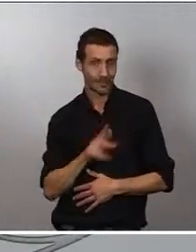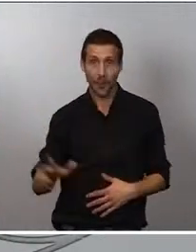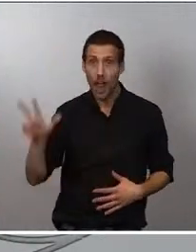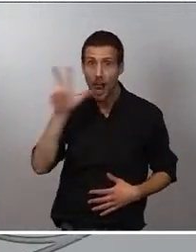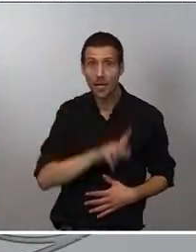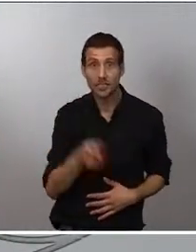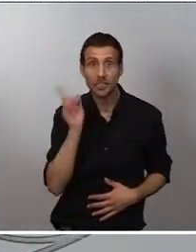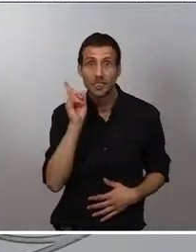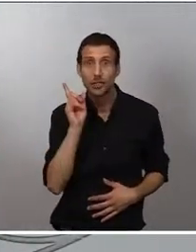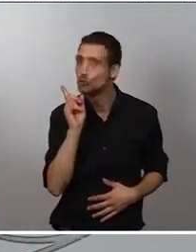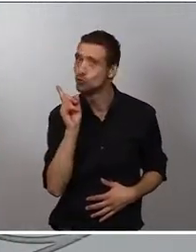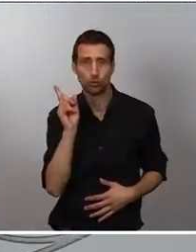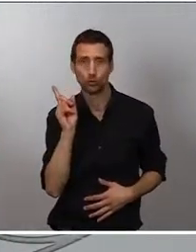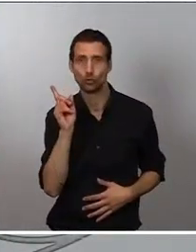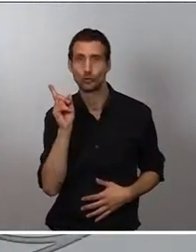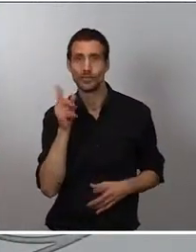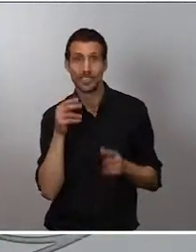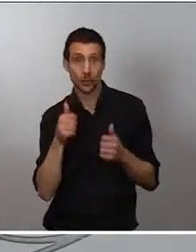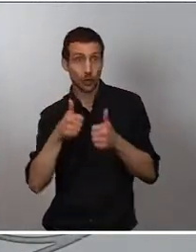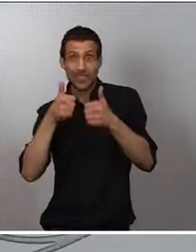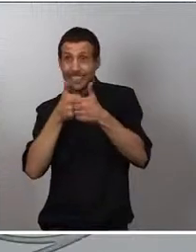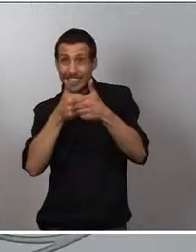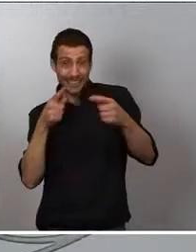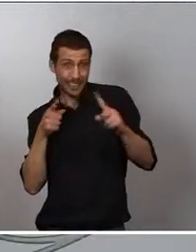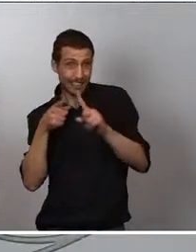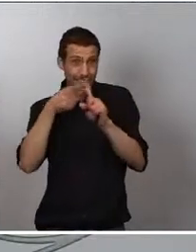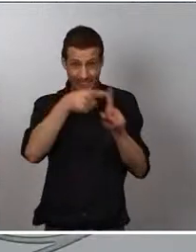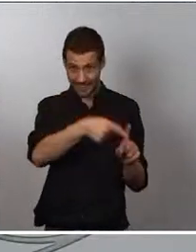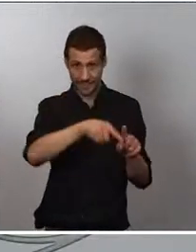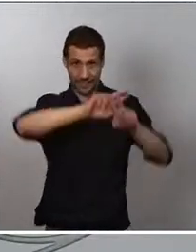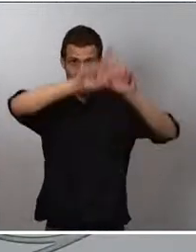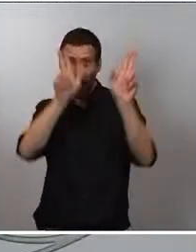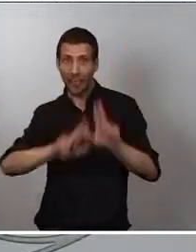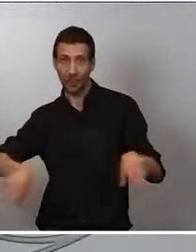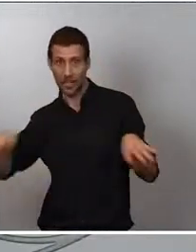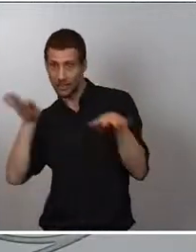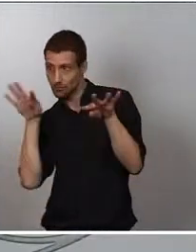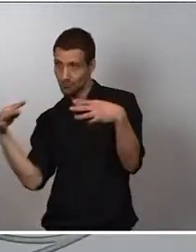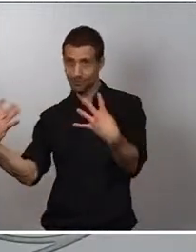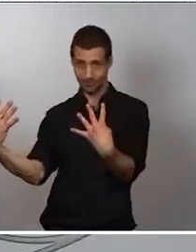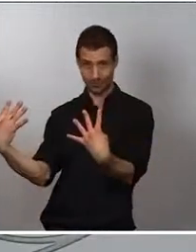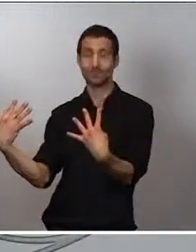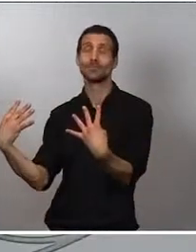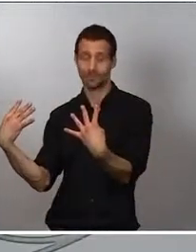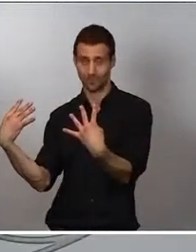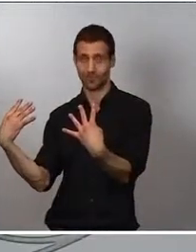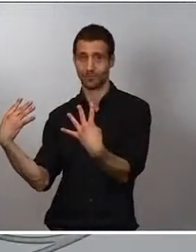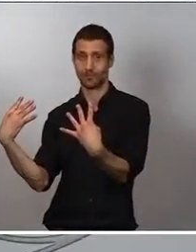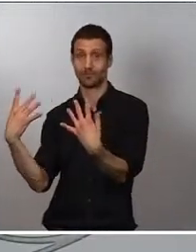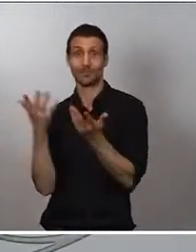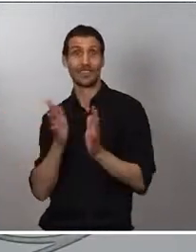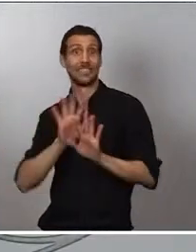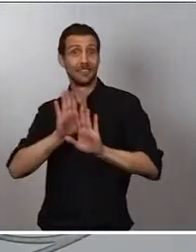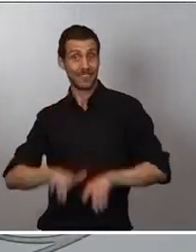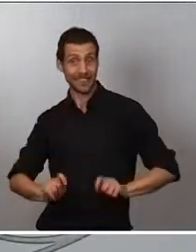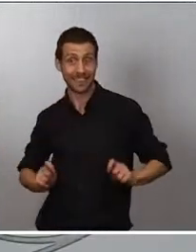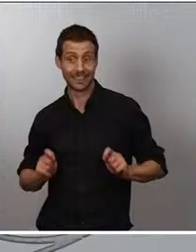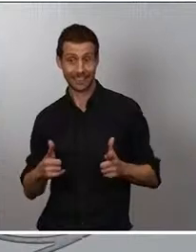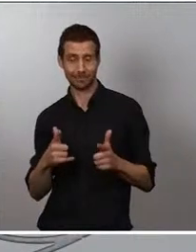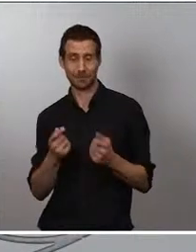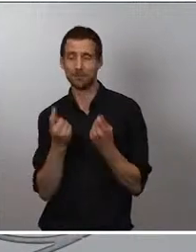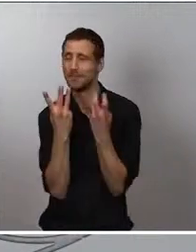un referente a nivel internacional, que ha posibilitado que miles de personas accedan a una formación tan